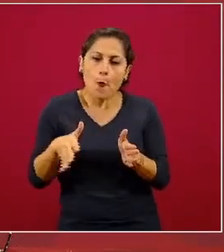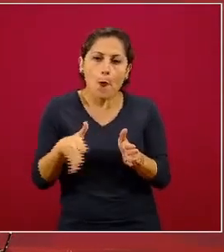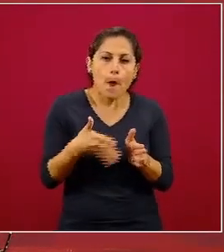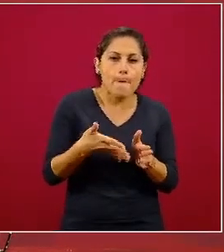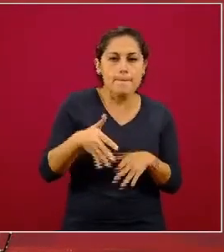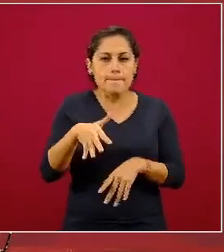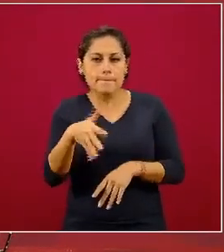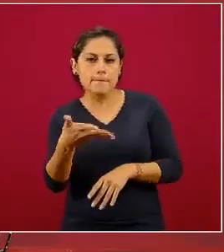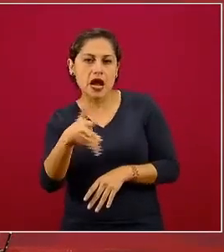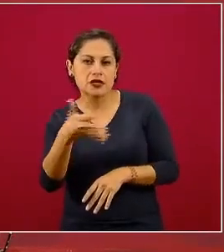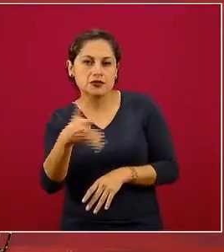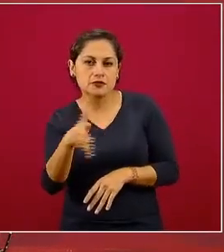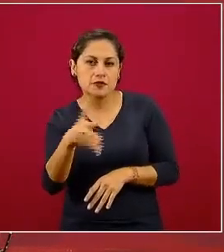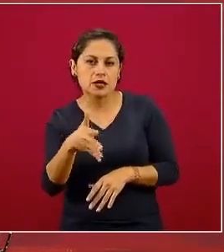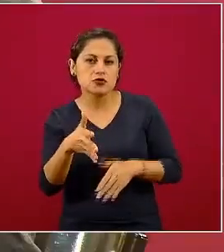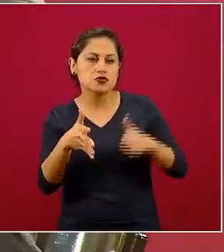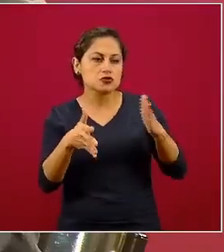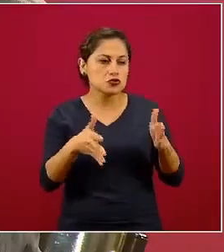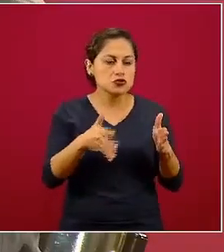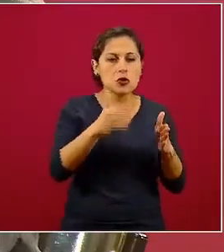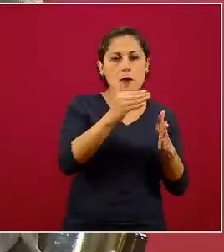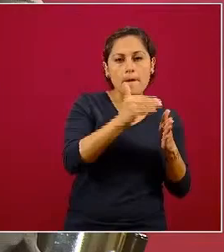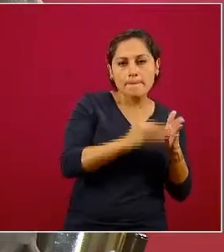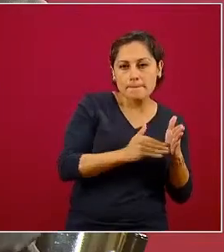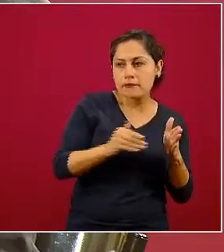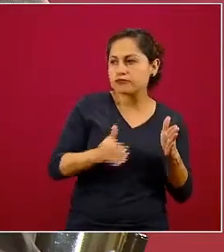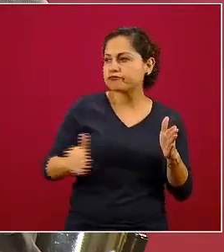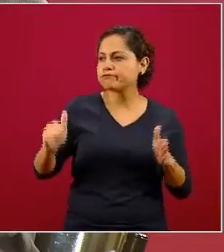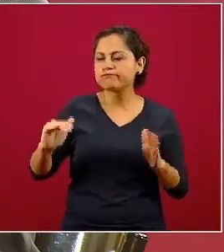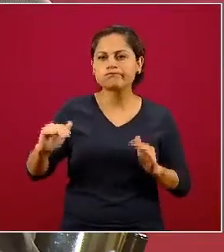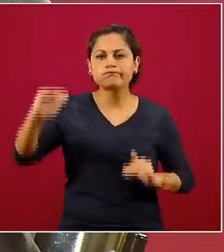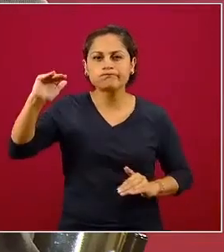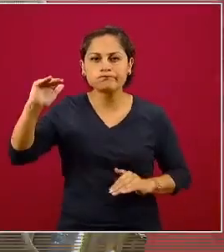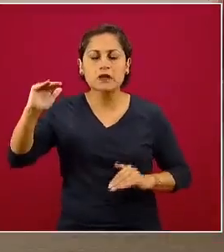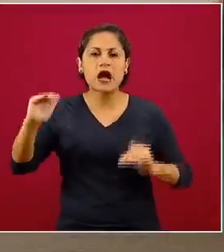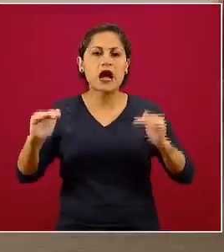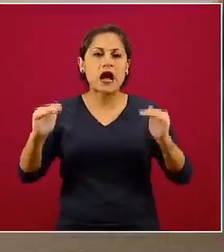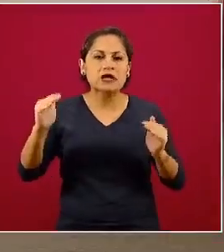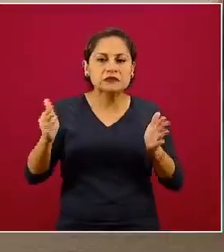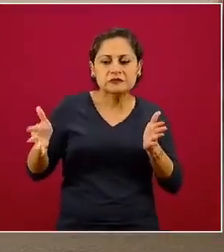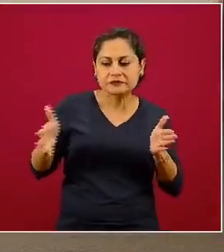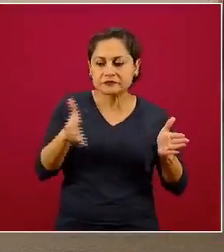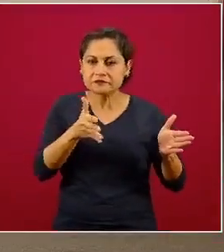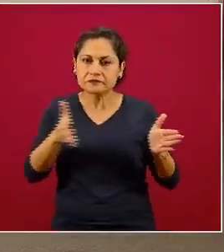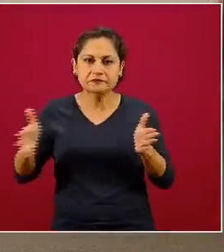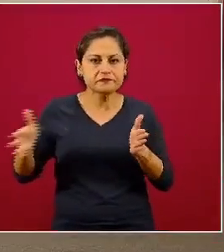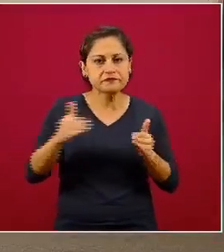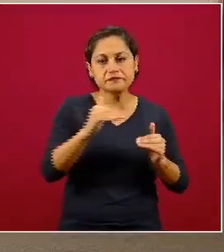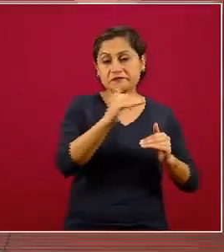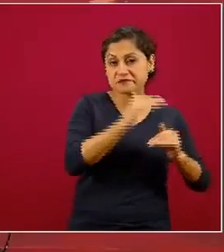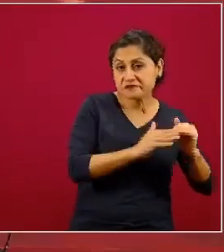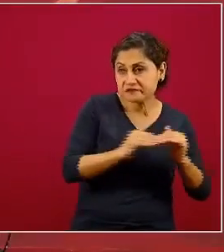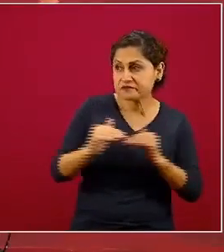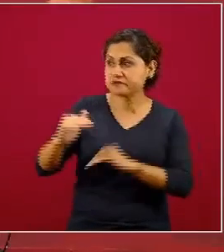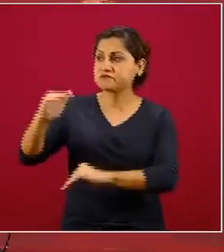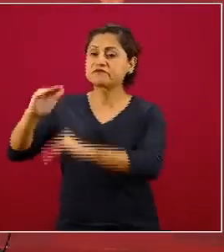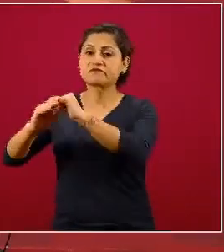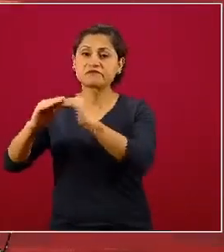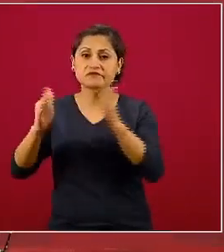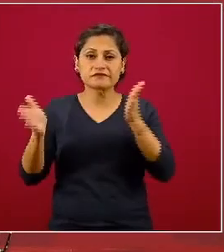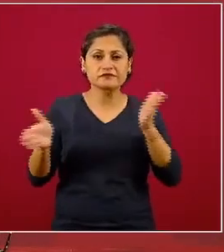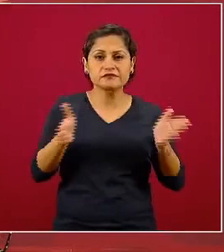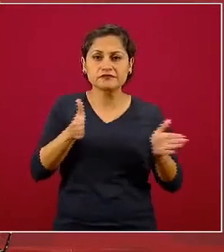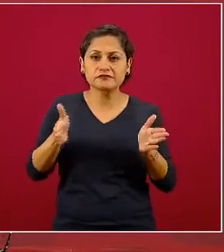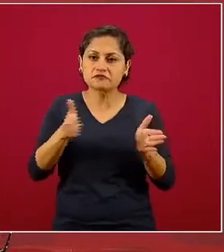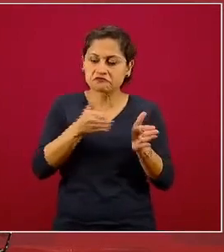ocurrir y un intervalo mínimo o un intervalo máximo y en ese, perdón, un límite mínimo, un límite máximo y entre ellos dos